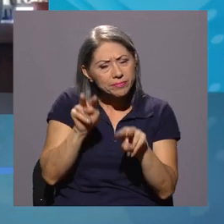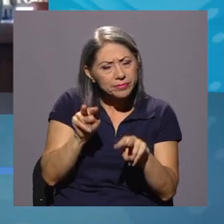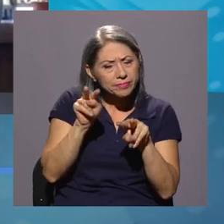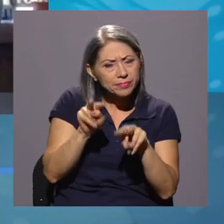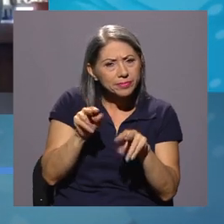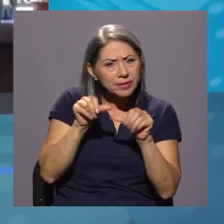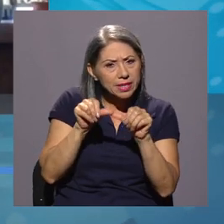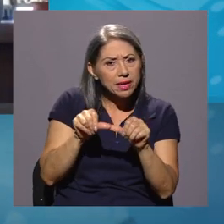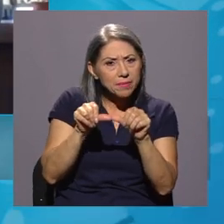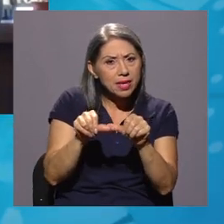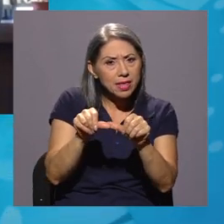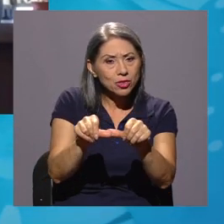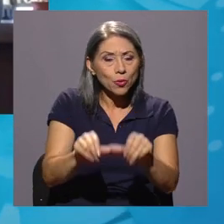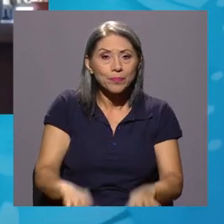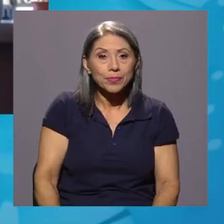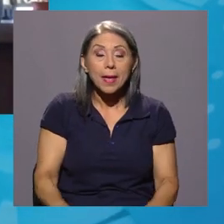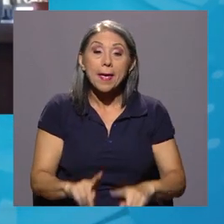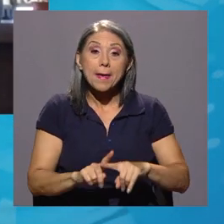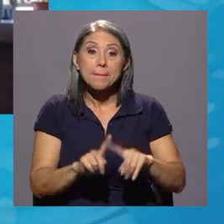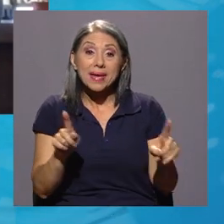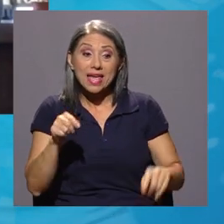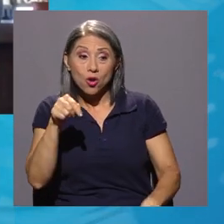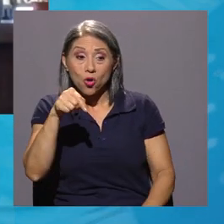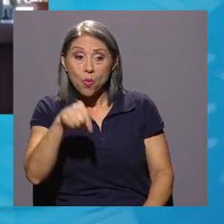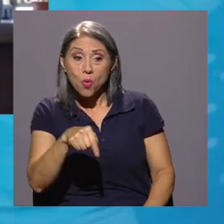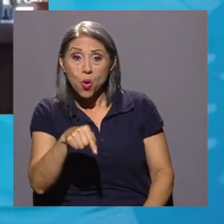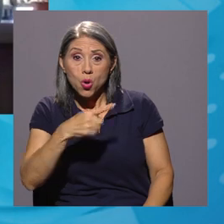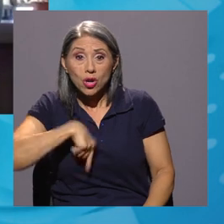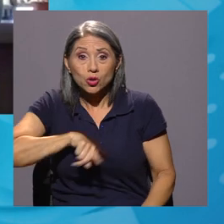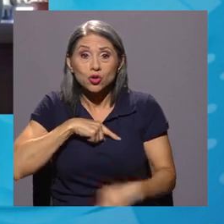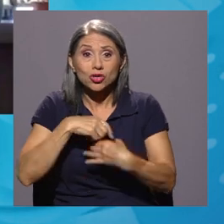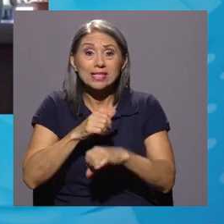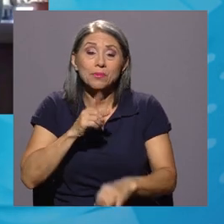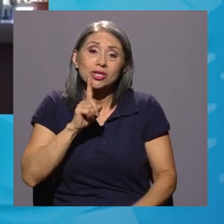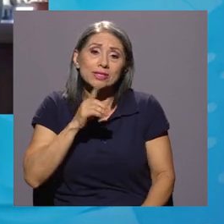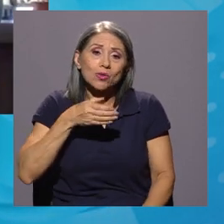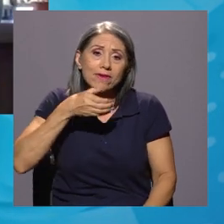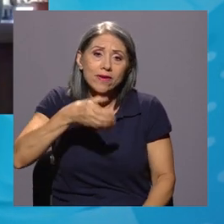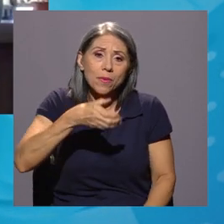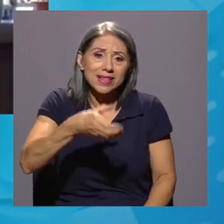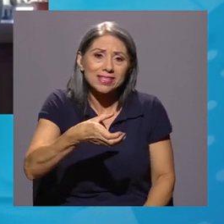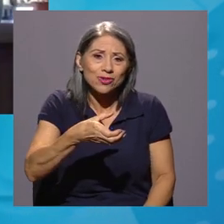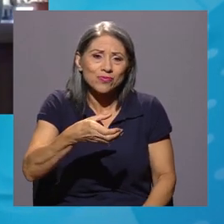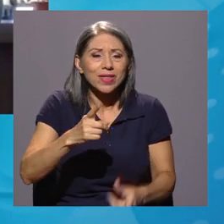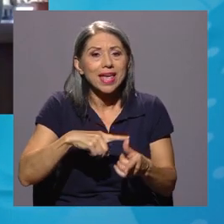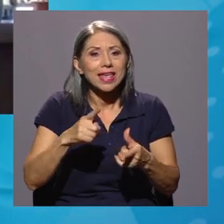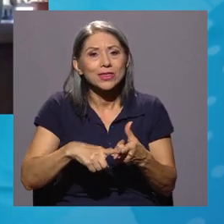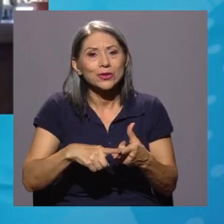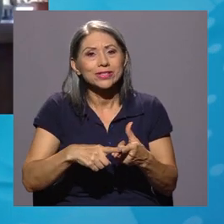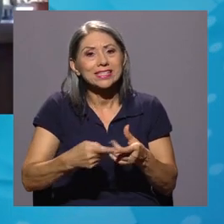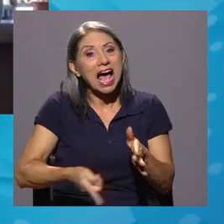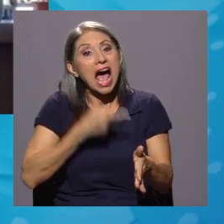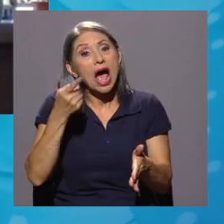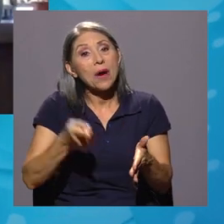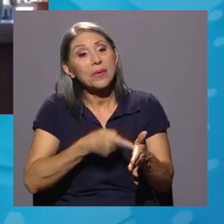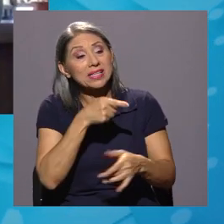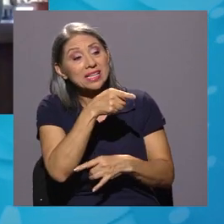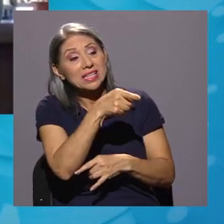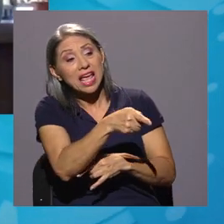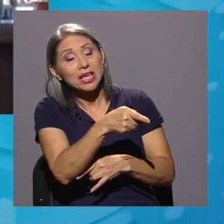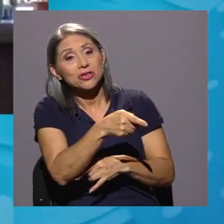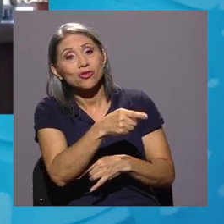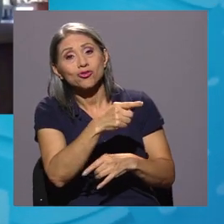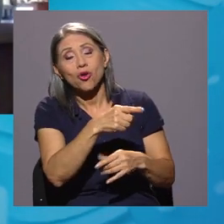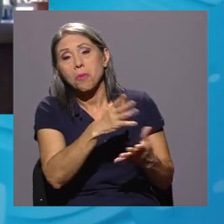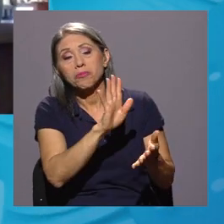Pero realmente como es una recomendación, podemos saber que algunas leyes, pues el trabajo que se hace no se toma en